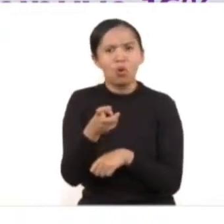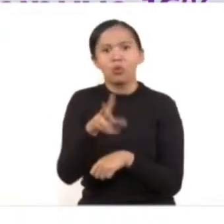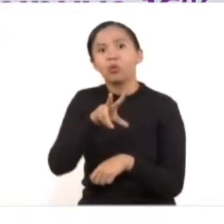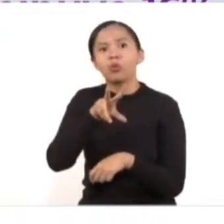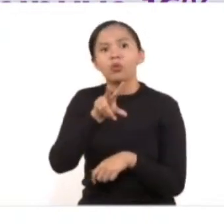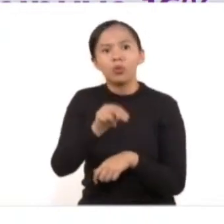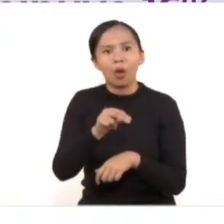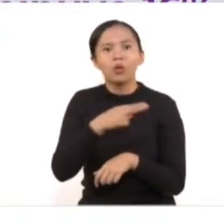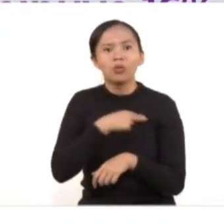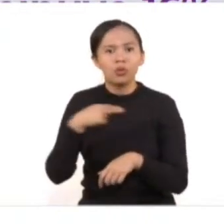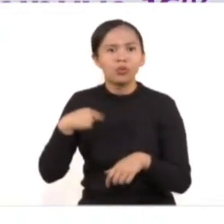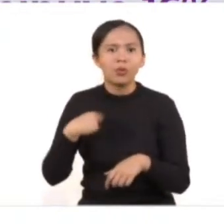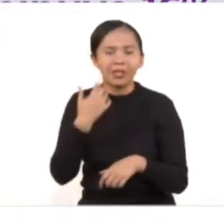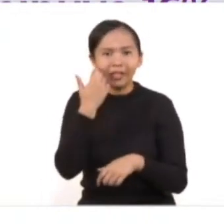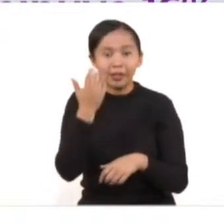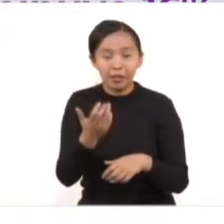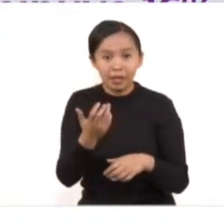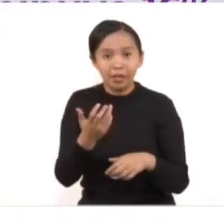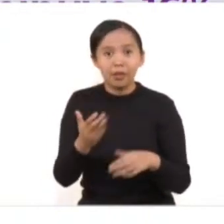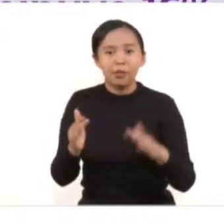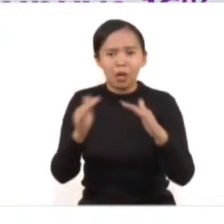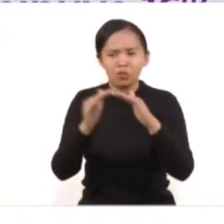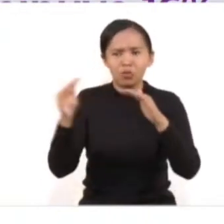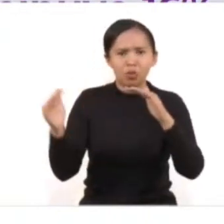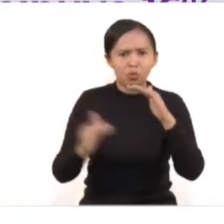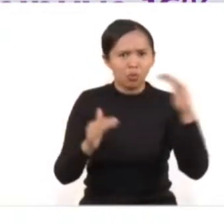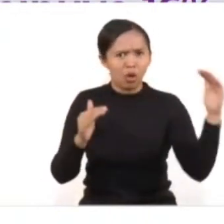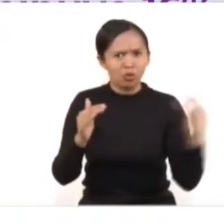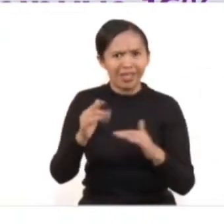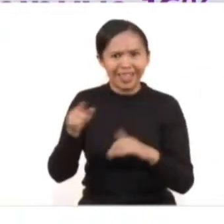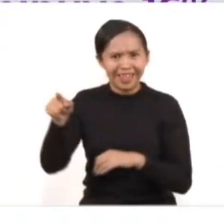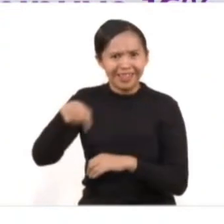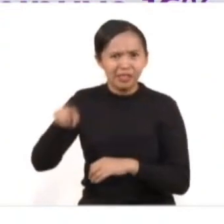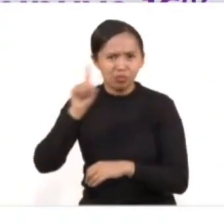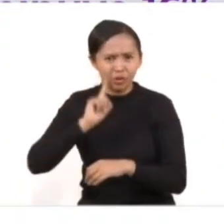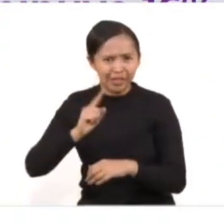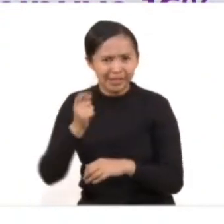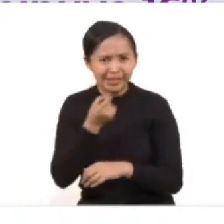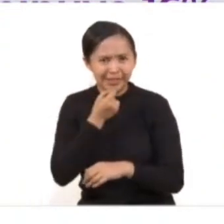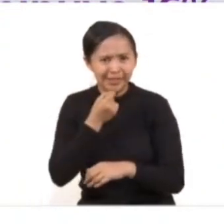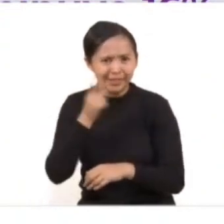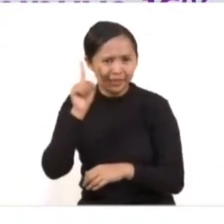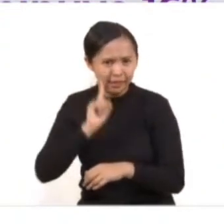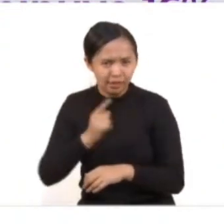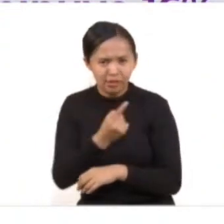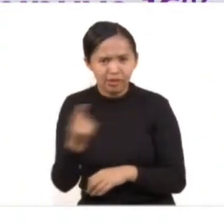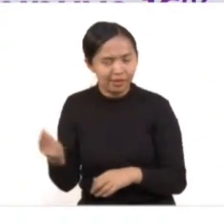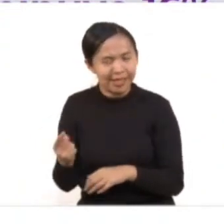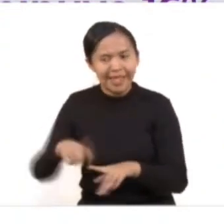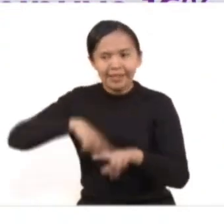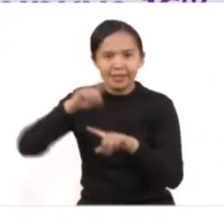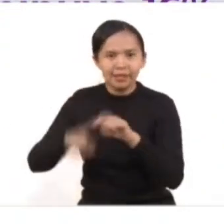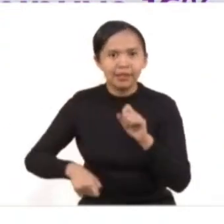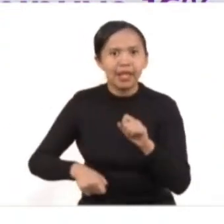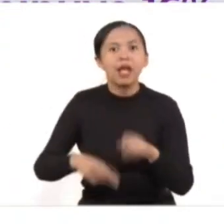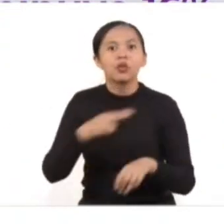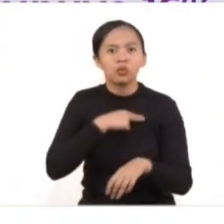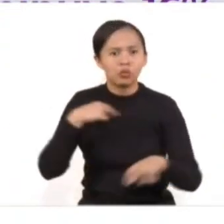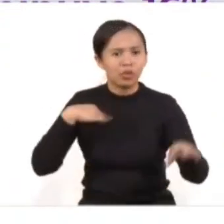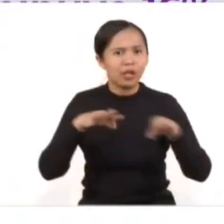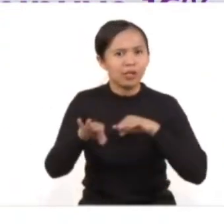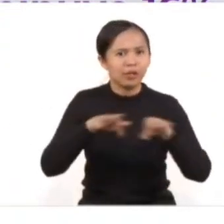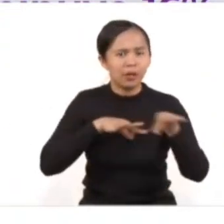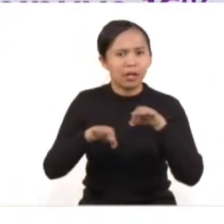realidad desigual y discriminatoria para las mujeres y las niñas es un trabajo de todos los días y que implica a muchos